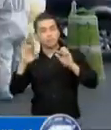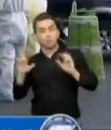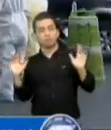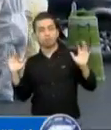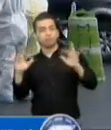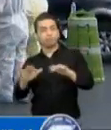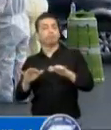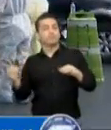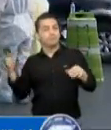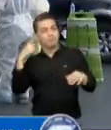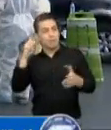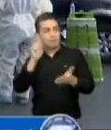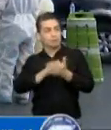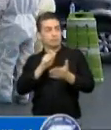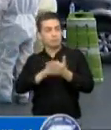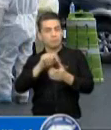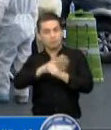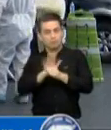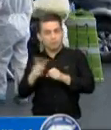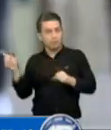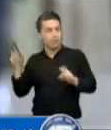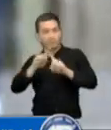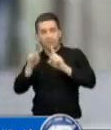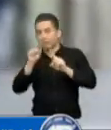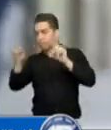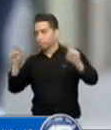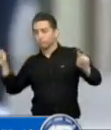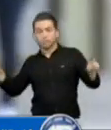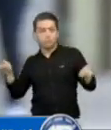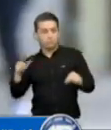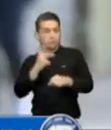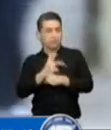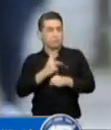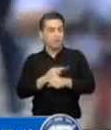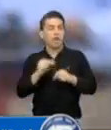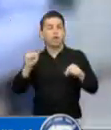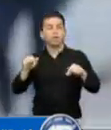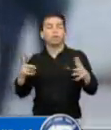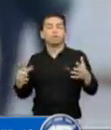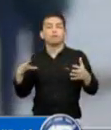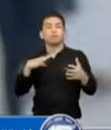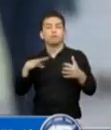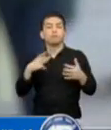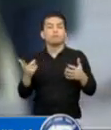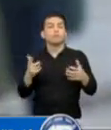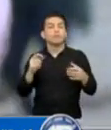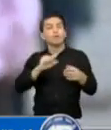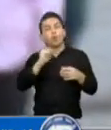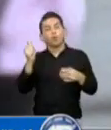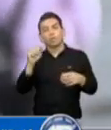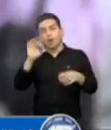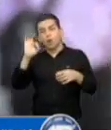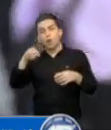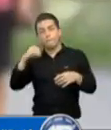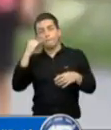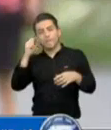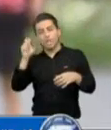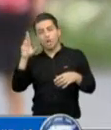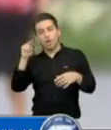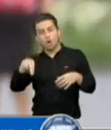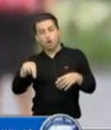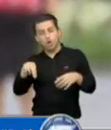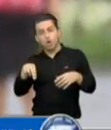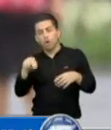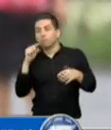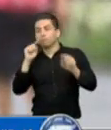móviles instalados en distintos sectores de la ciudad. Actualmente, circula una subvariante de Omicron, altamente contagiosa, por lo